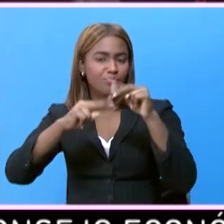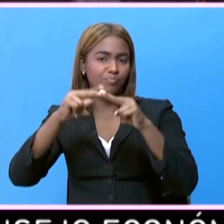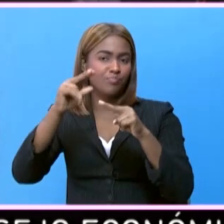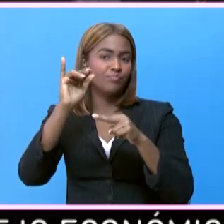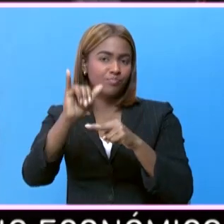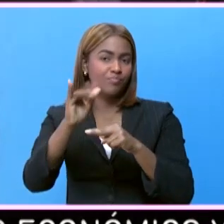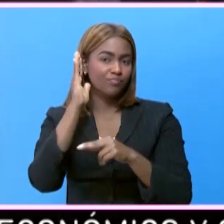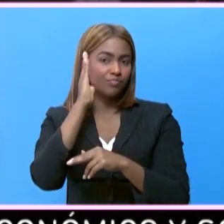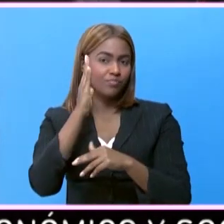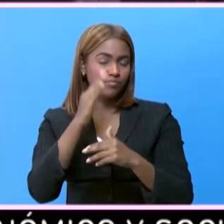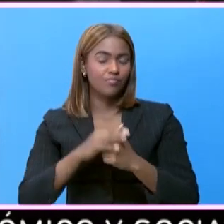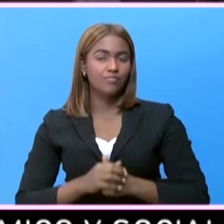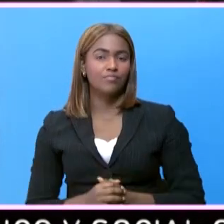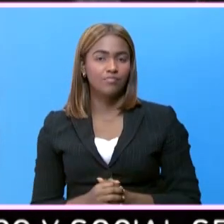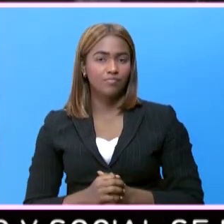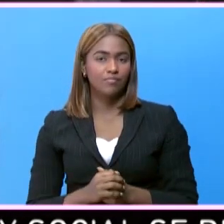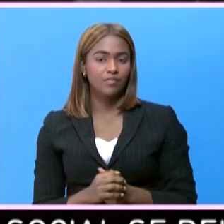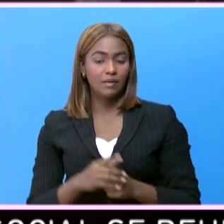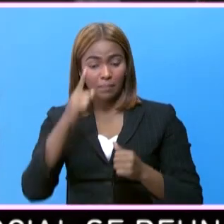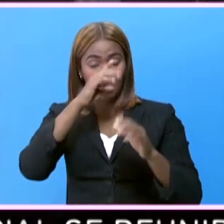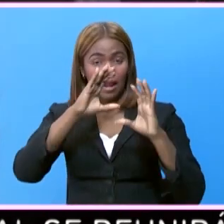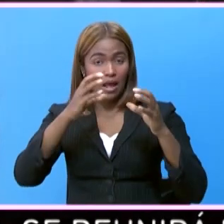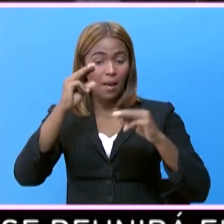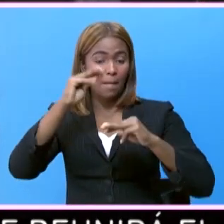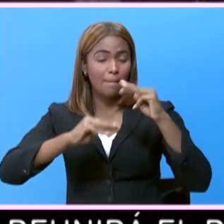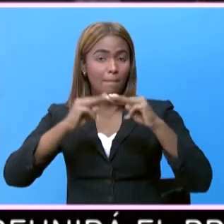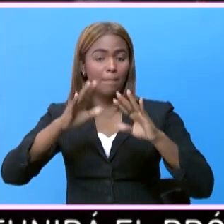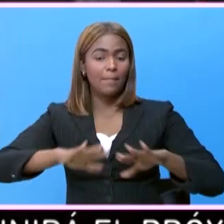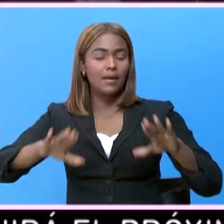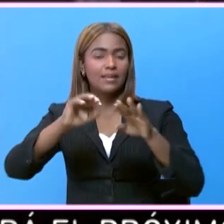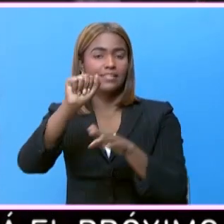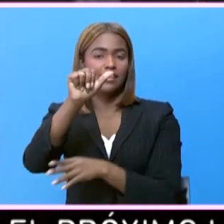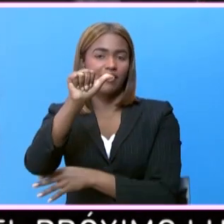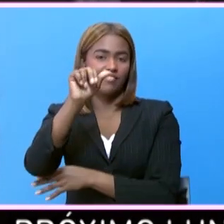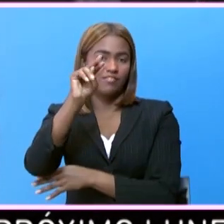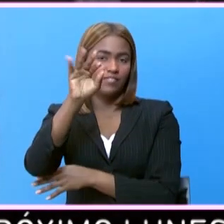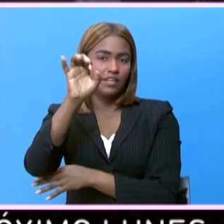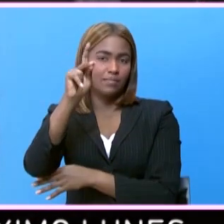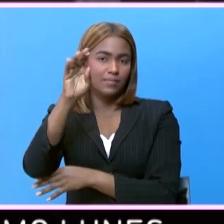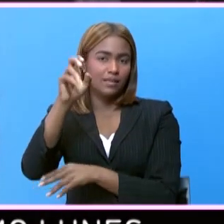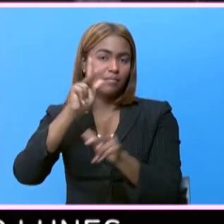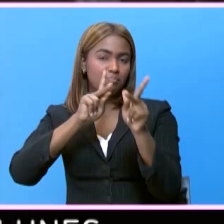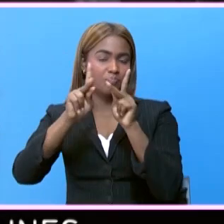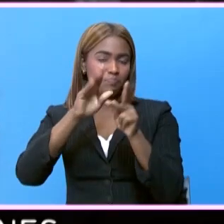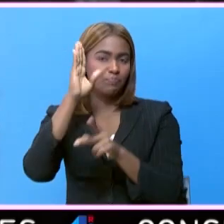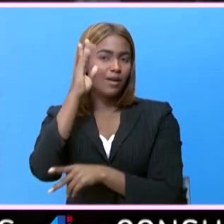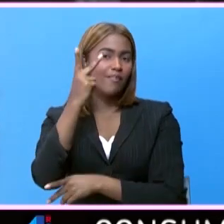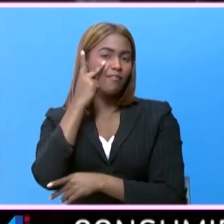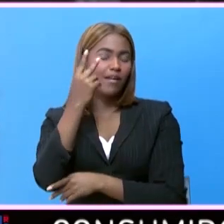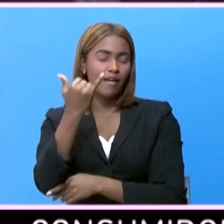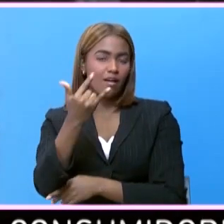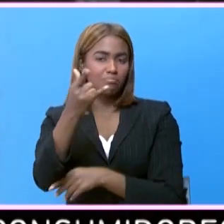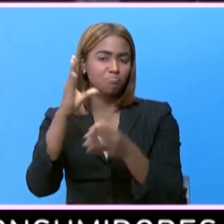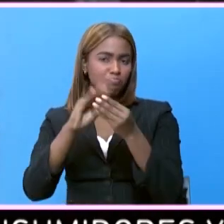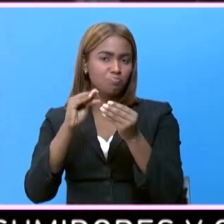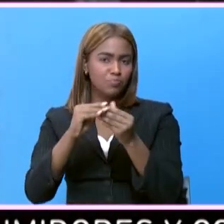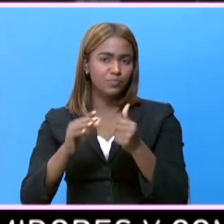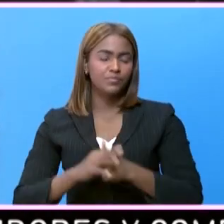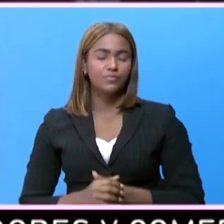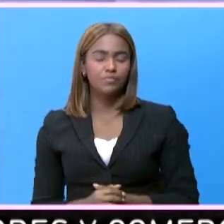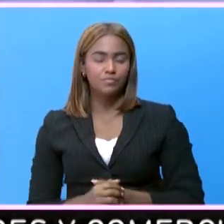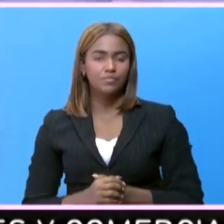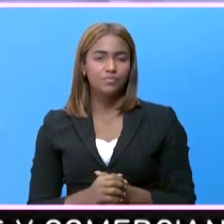importante remodelación al mercado del municipio de San Felipe en Puerto Plata. Vamos a escuchar parte de esas declaraciones.